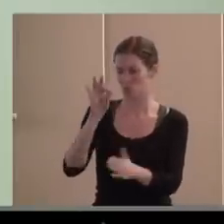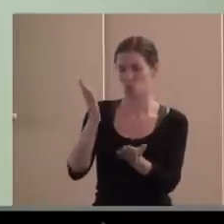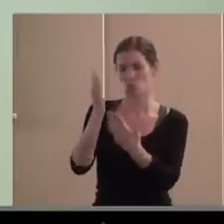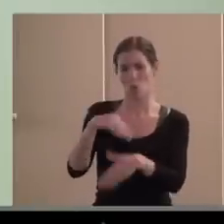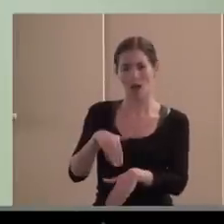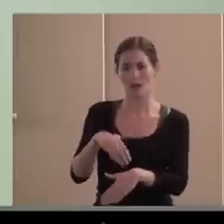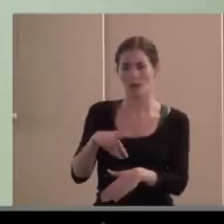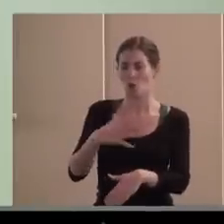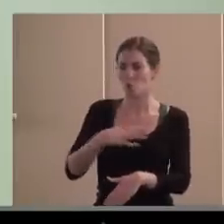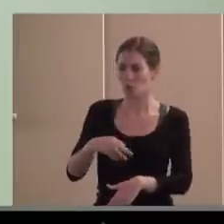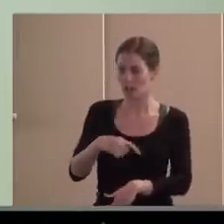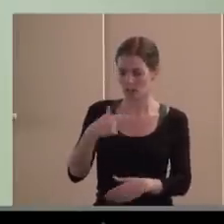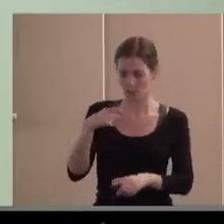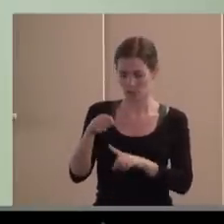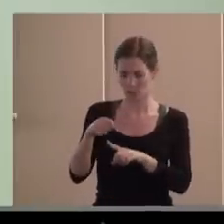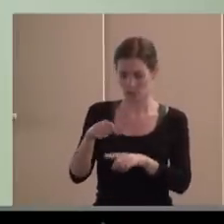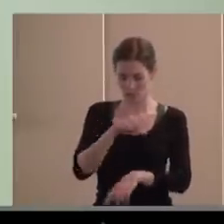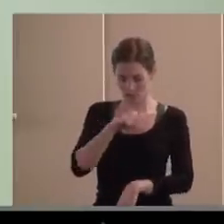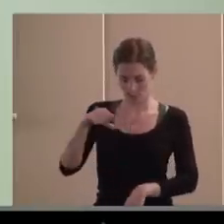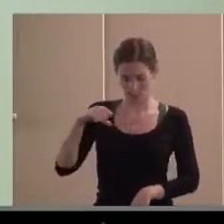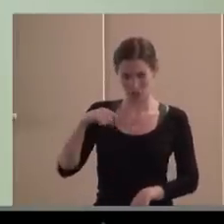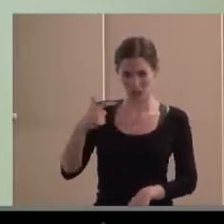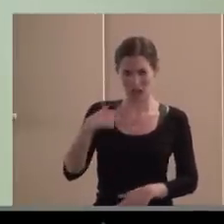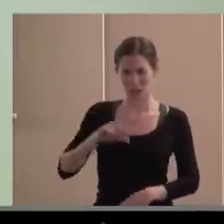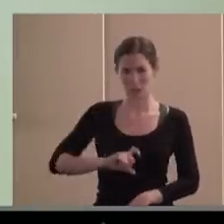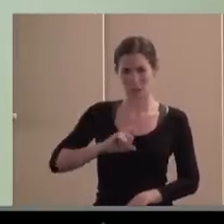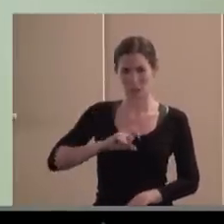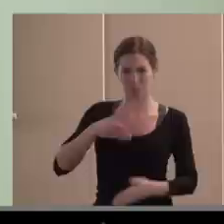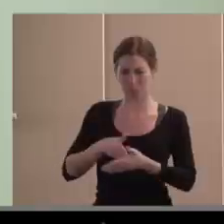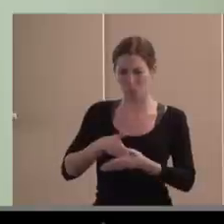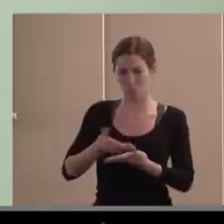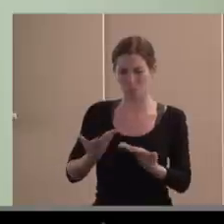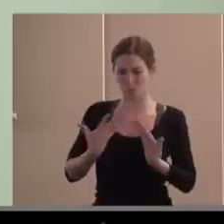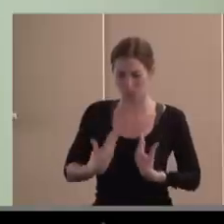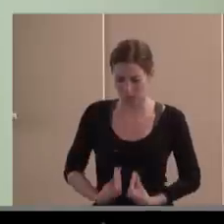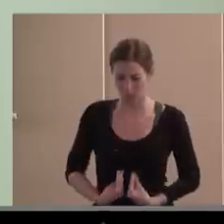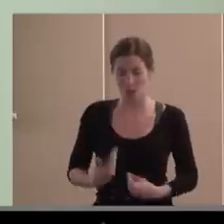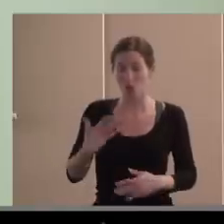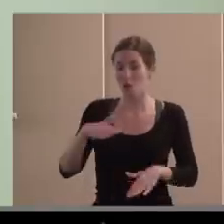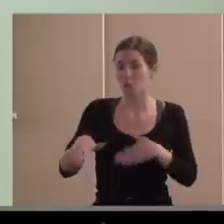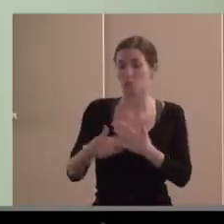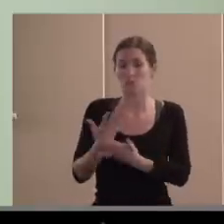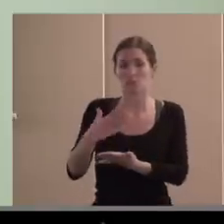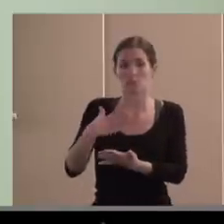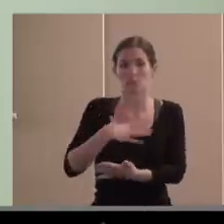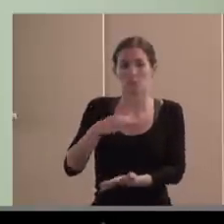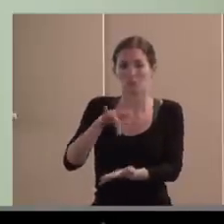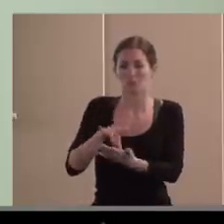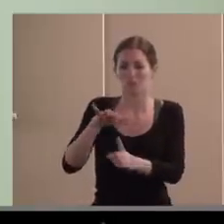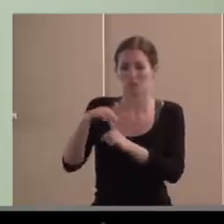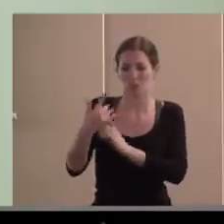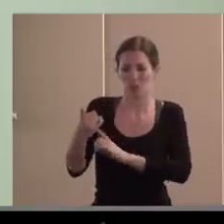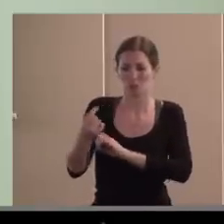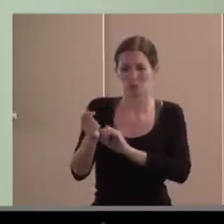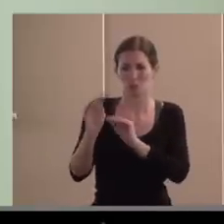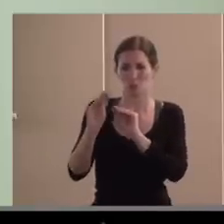personal y anímicamente y pueden estar en situaciones de absoluta miseria vital,